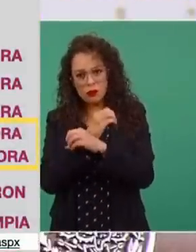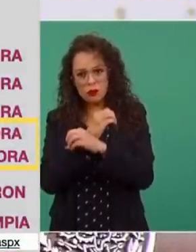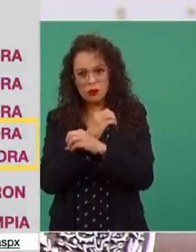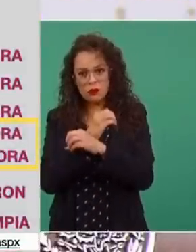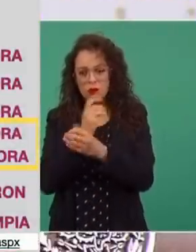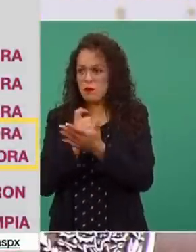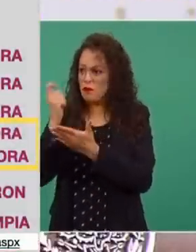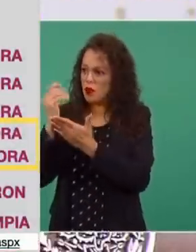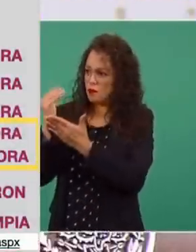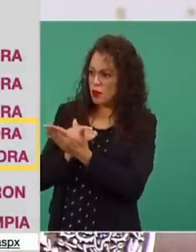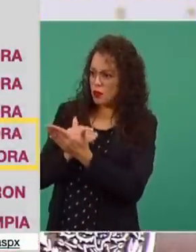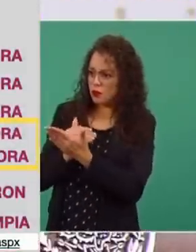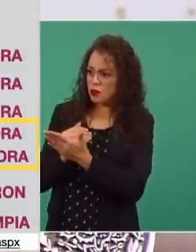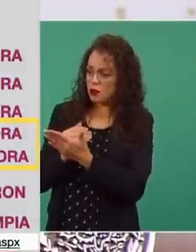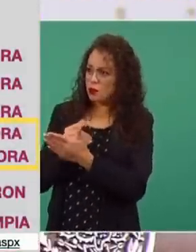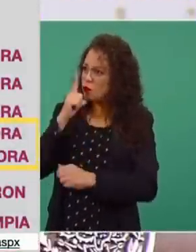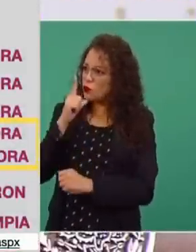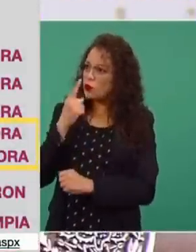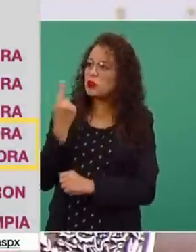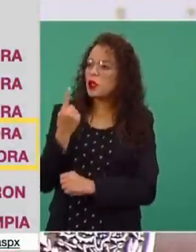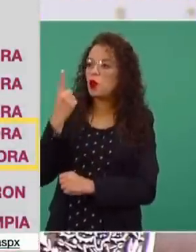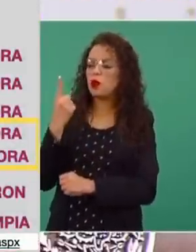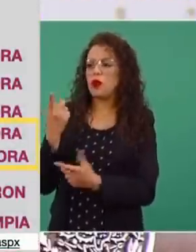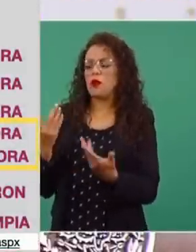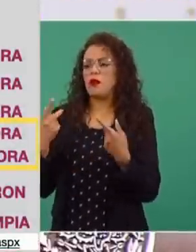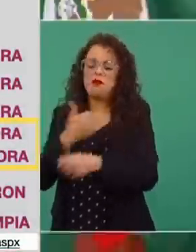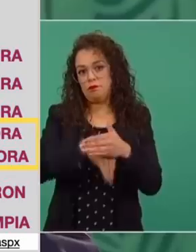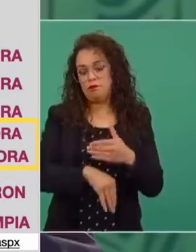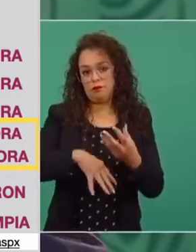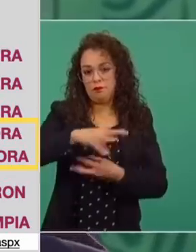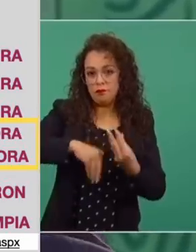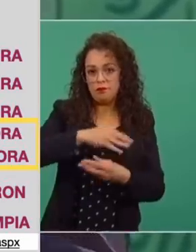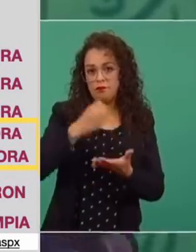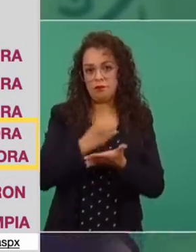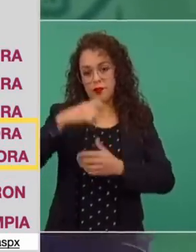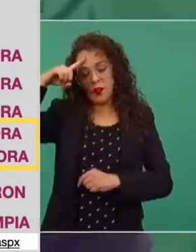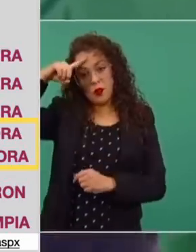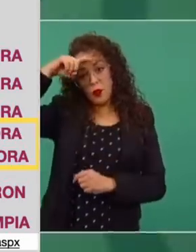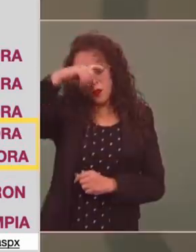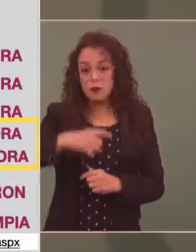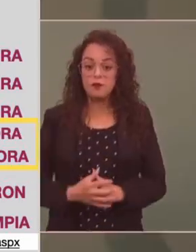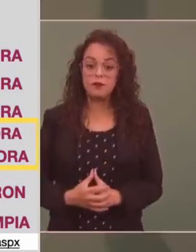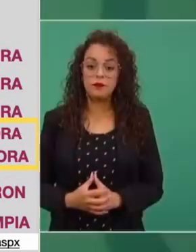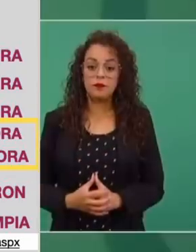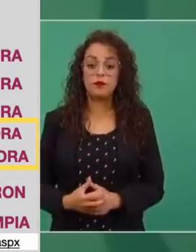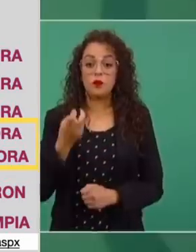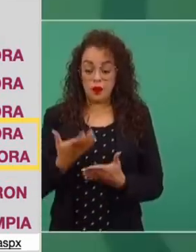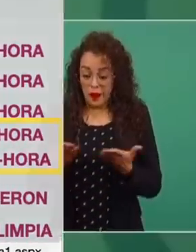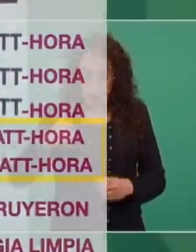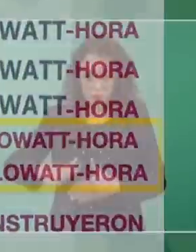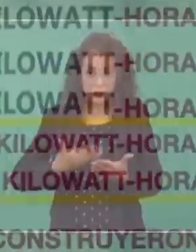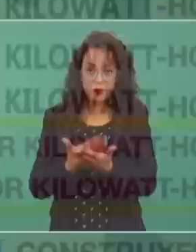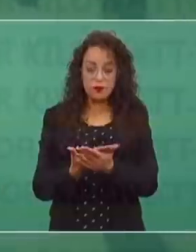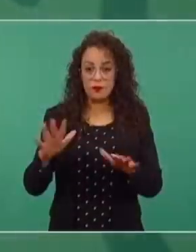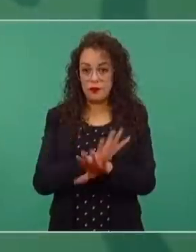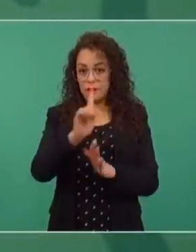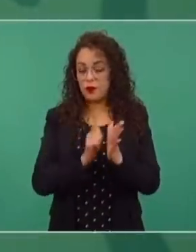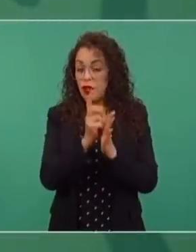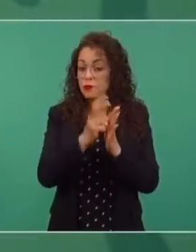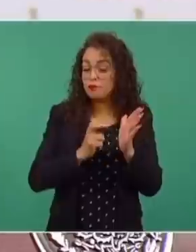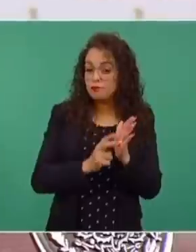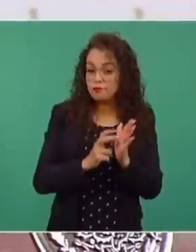por la luz que lo que paga una familia en México? Entonces, la reforma que se está proponiendo es